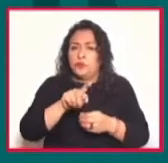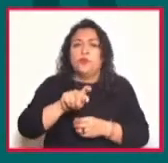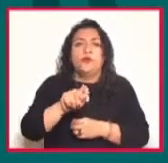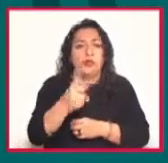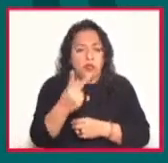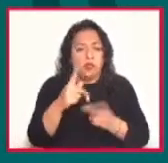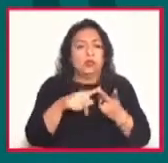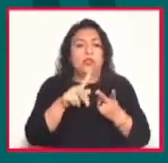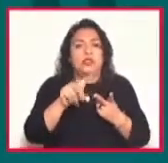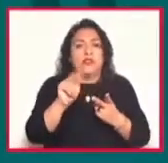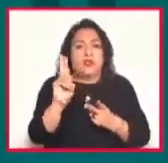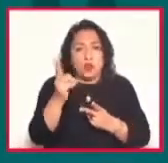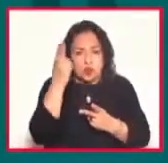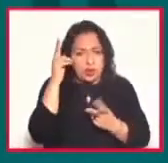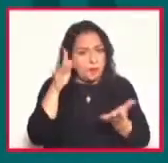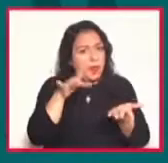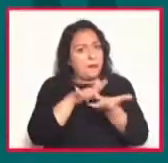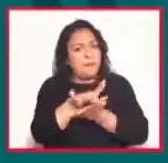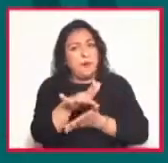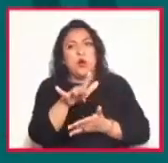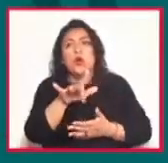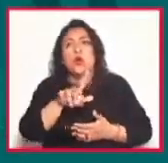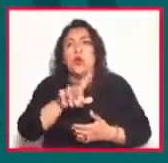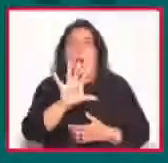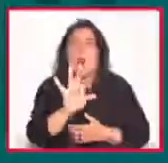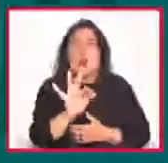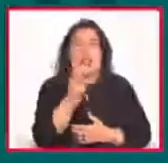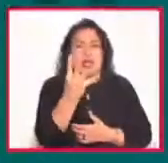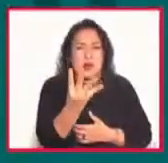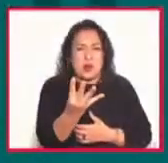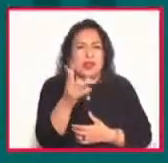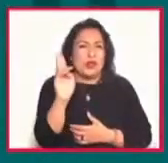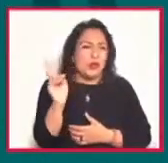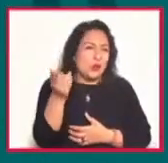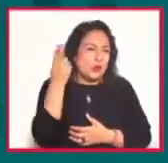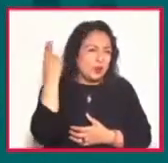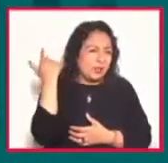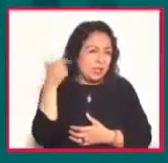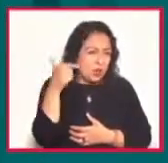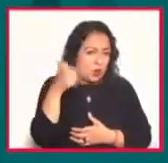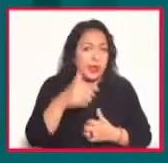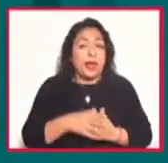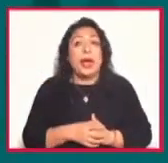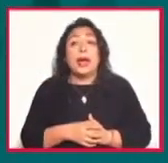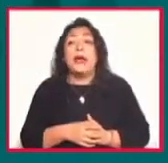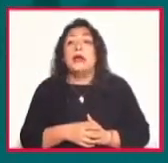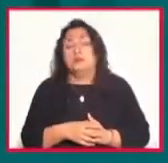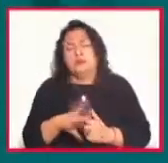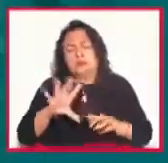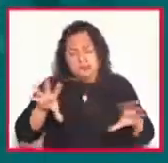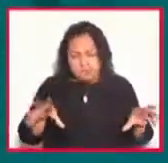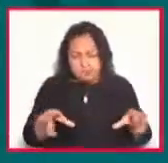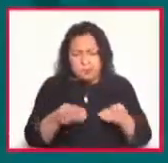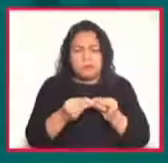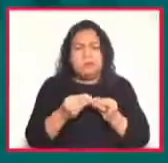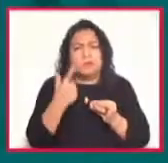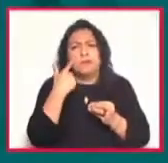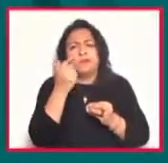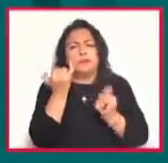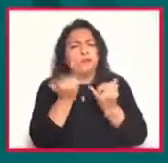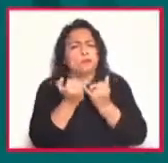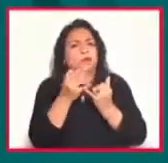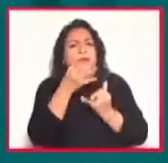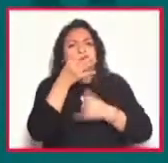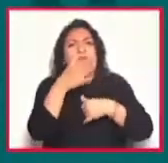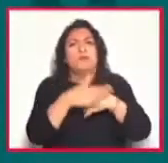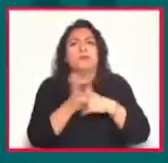y TV UNAM, apoyados en la señal de Canal cuarenta cuatro de la Universidad de Guadalajara. Durante el balance, también se confirmó la participación